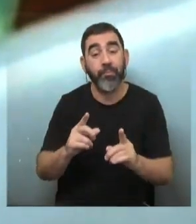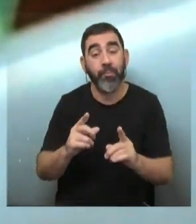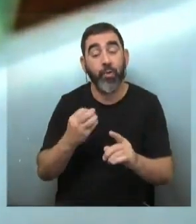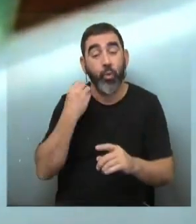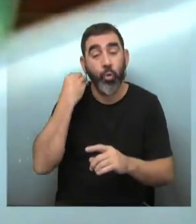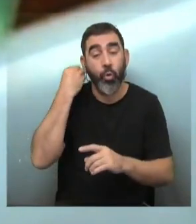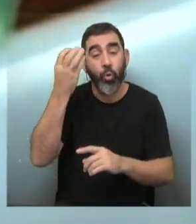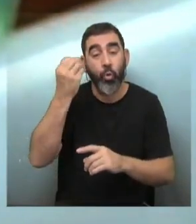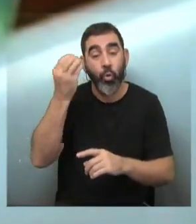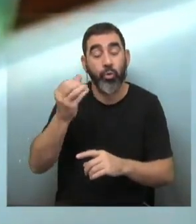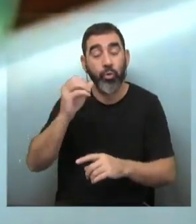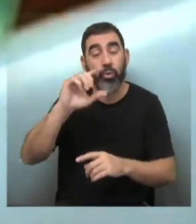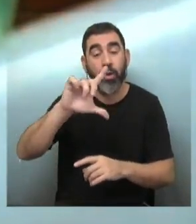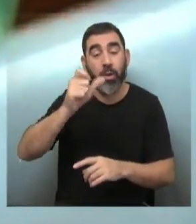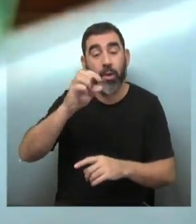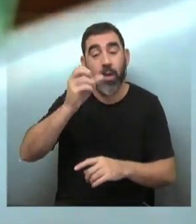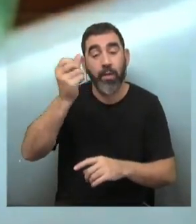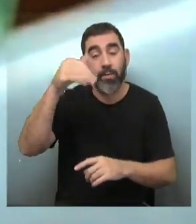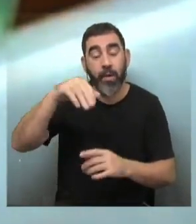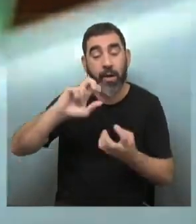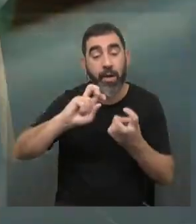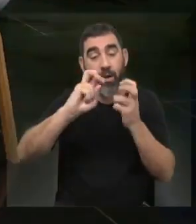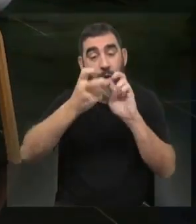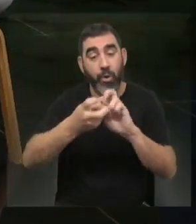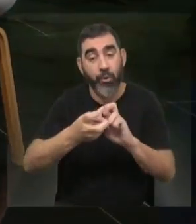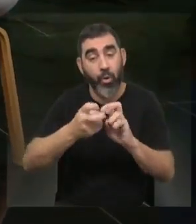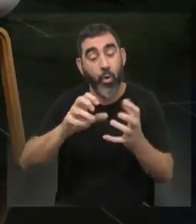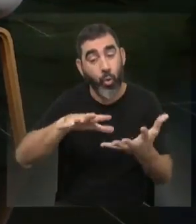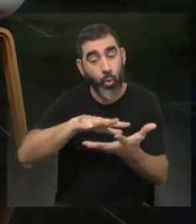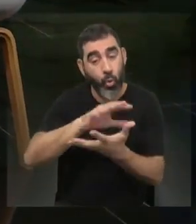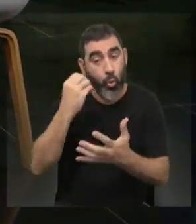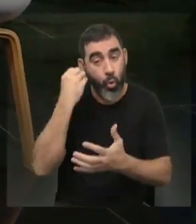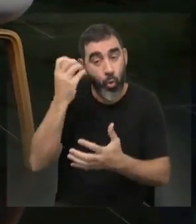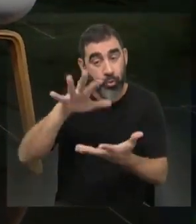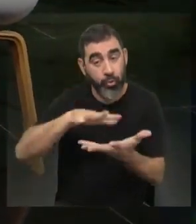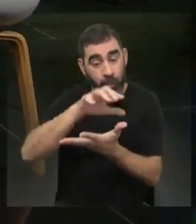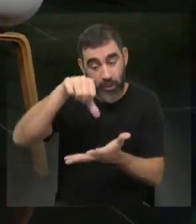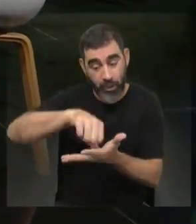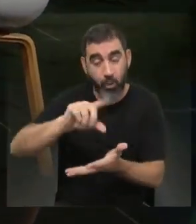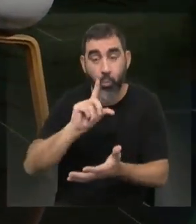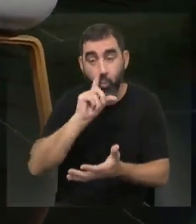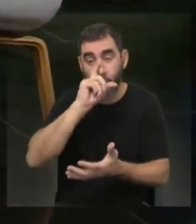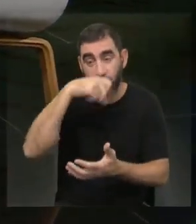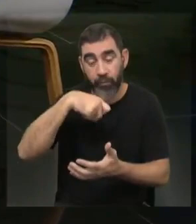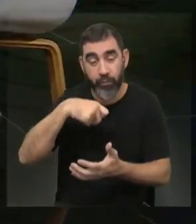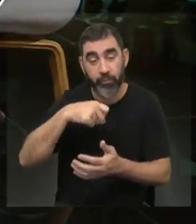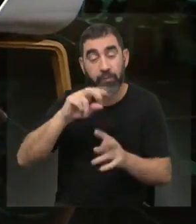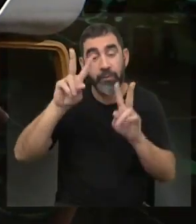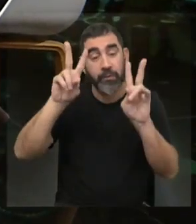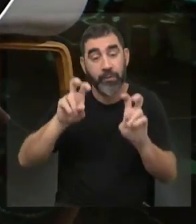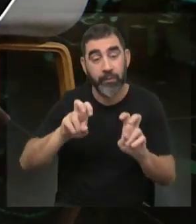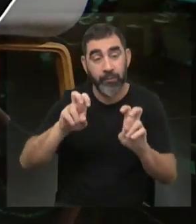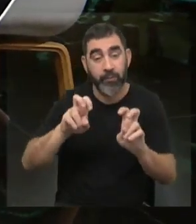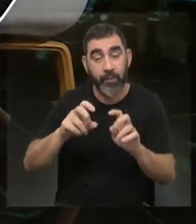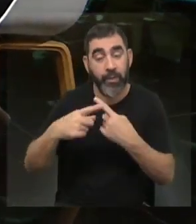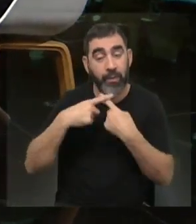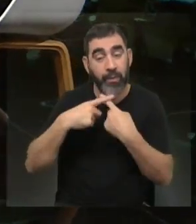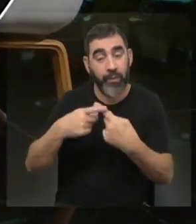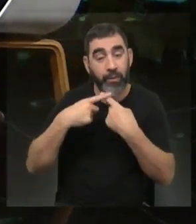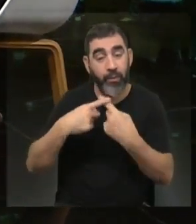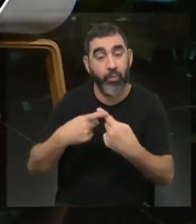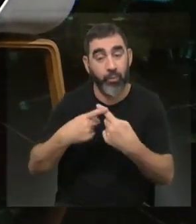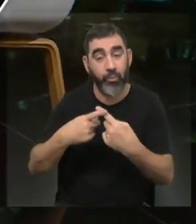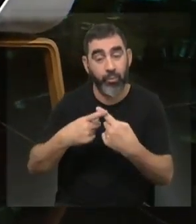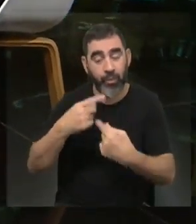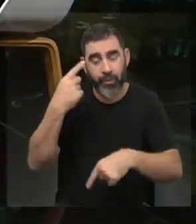Congreso Latam Renovables, un congreso regional importante que tiene sede aquí en Montevideo, vinculado justamente a la discusión por parte